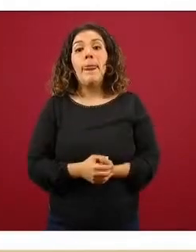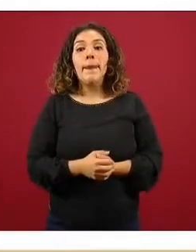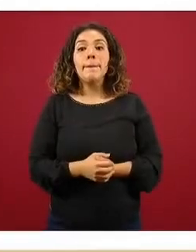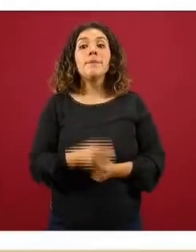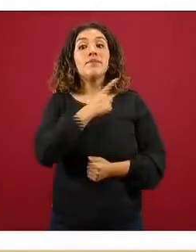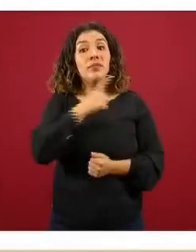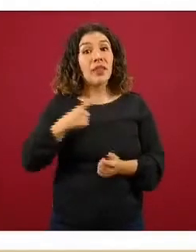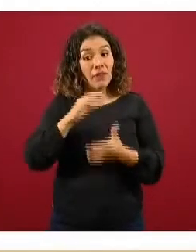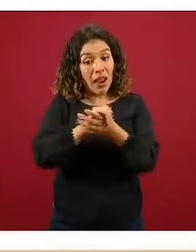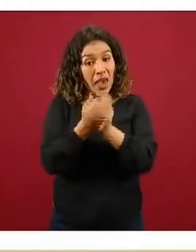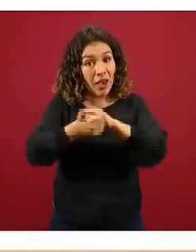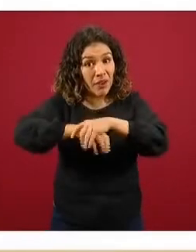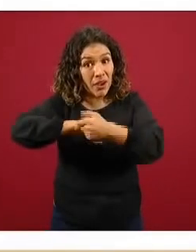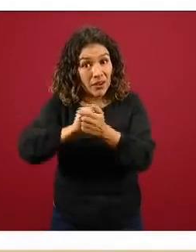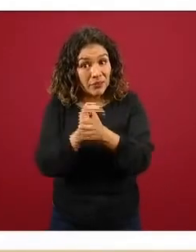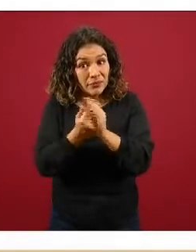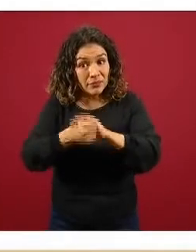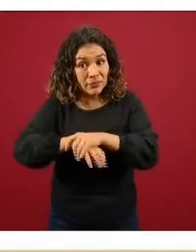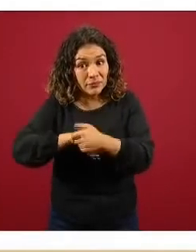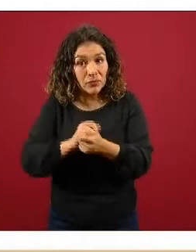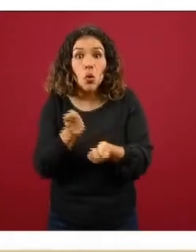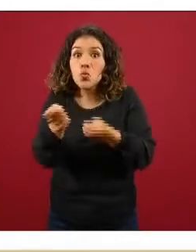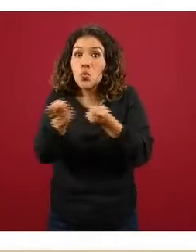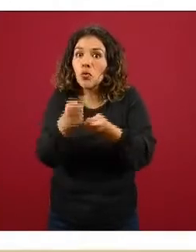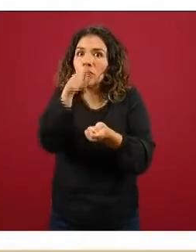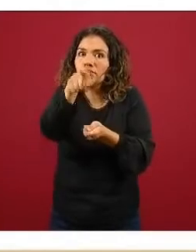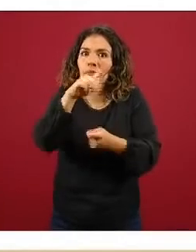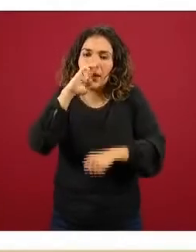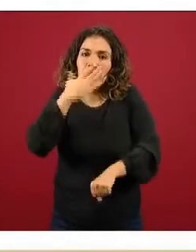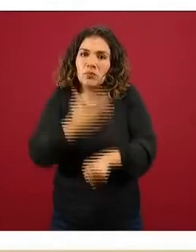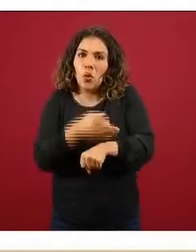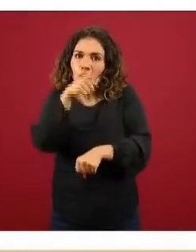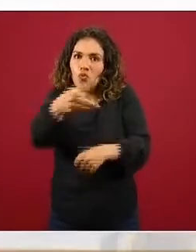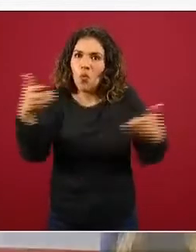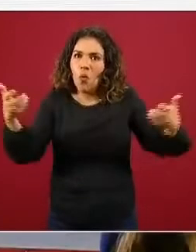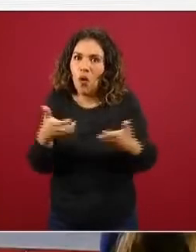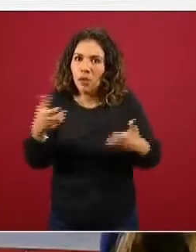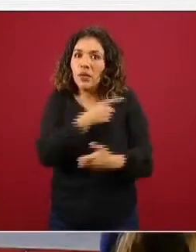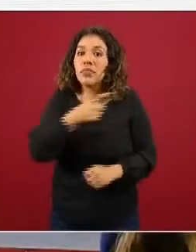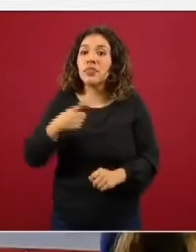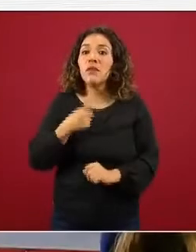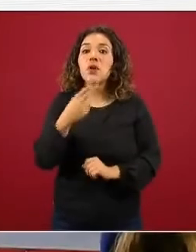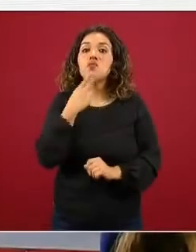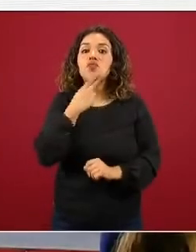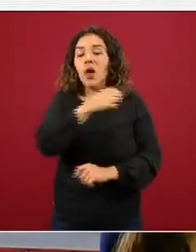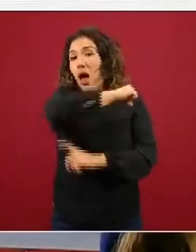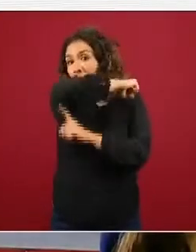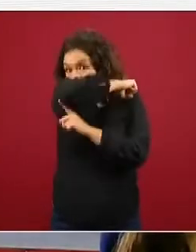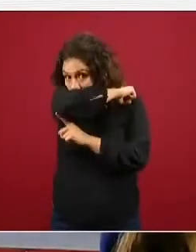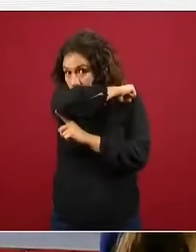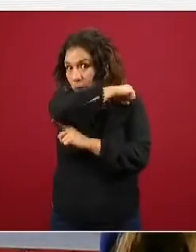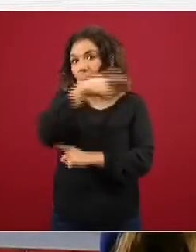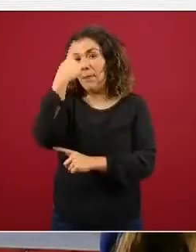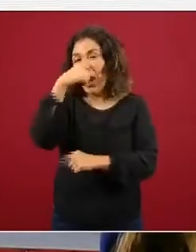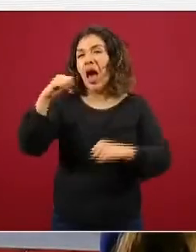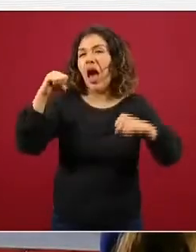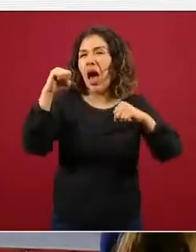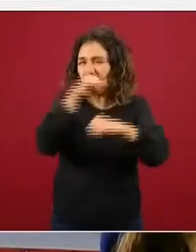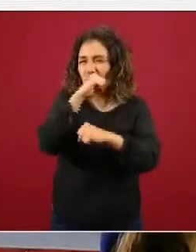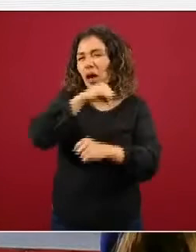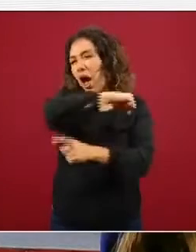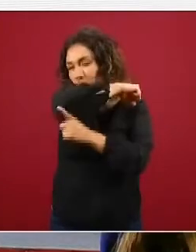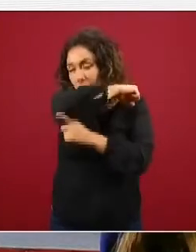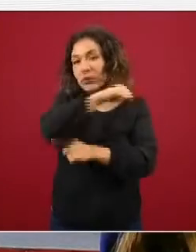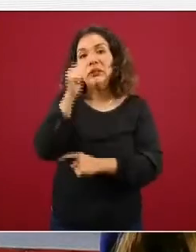Hay que lavarse las manos, el control lo tenemos nosotros en nuestras manos, hay que utilizar la etiqueta respiratoria cubriendo